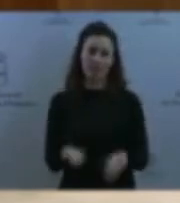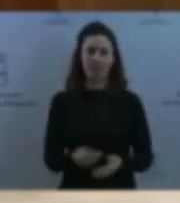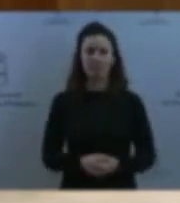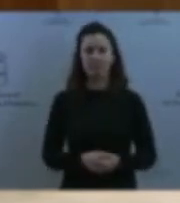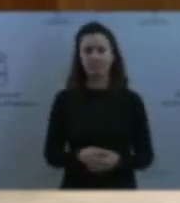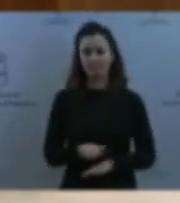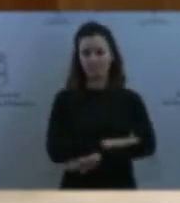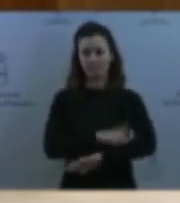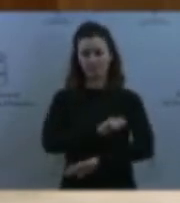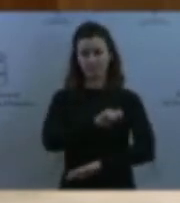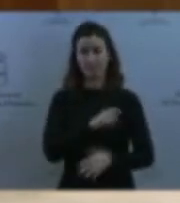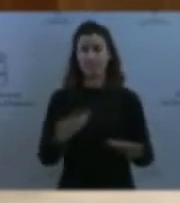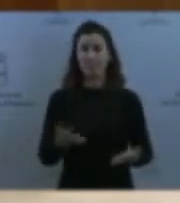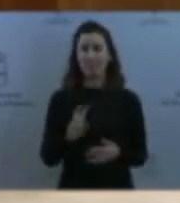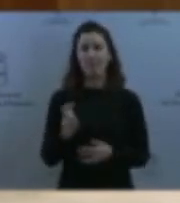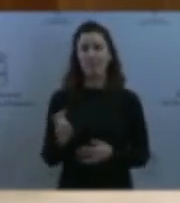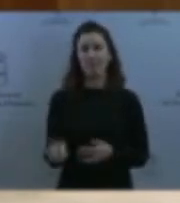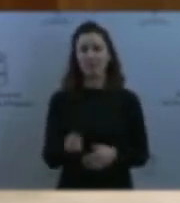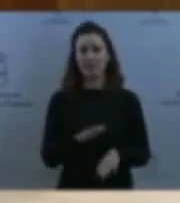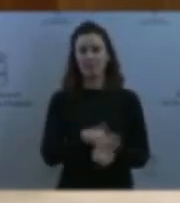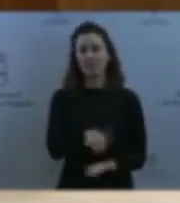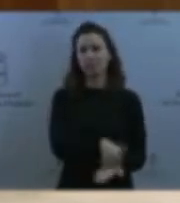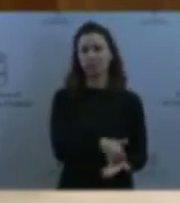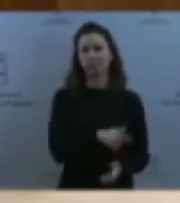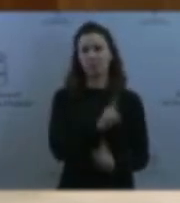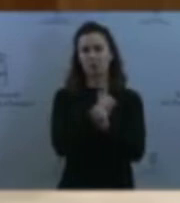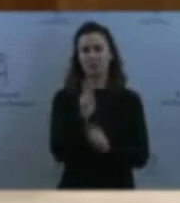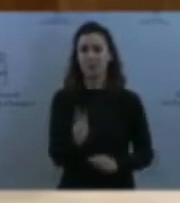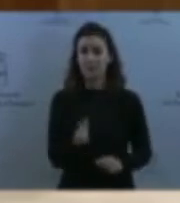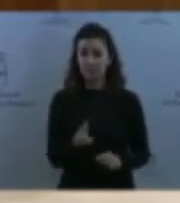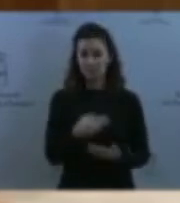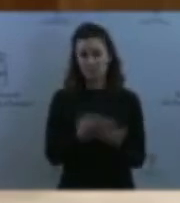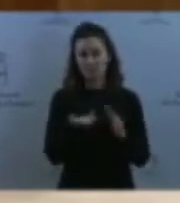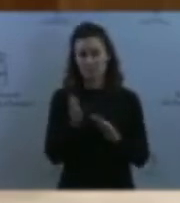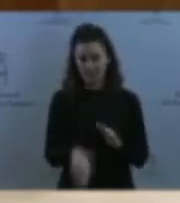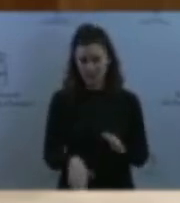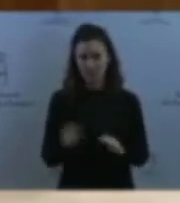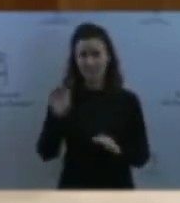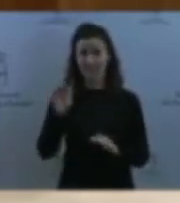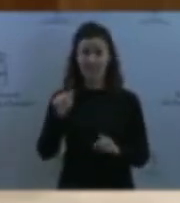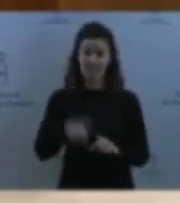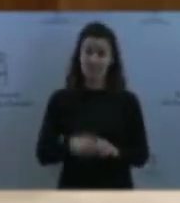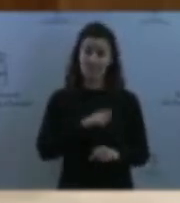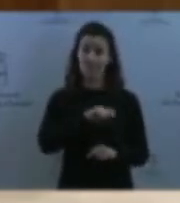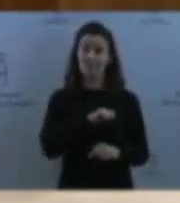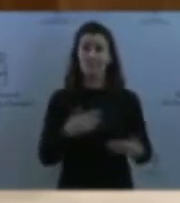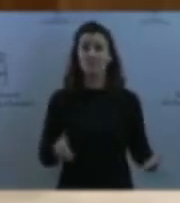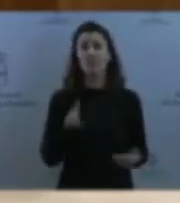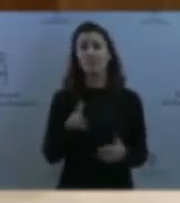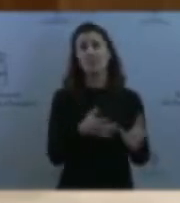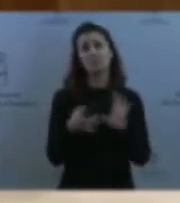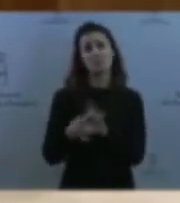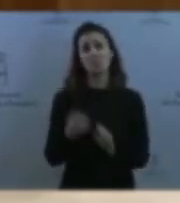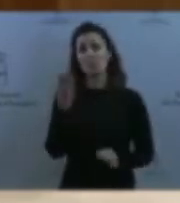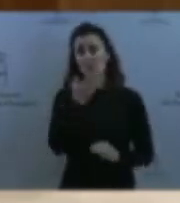vulneración de derechos de los menores extranjeros en nuestro país, derechos que tienen que ver con la escolarización, con la asistencia sanitaria,